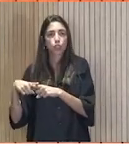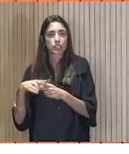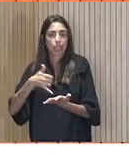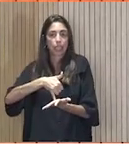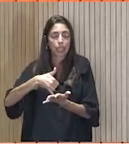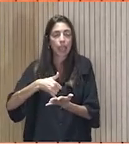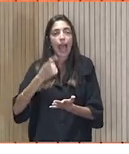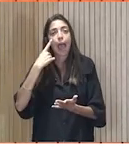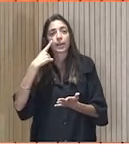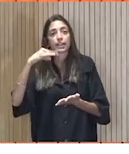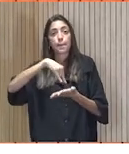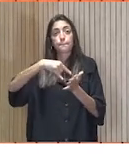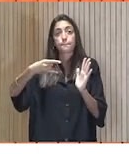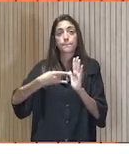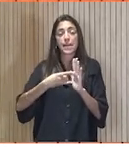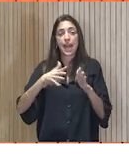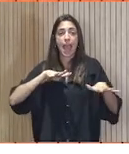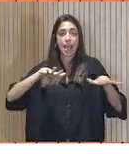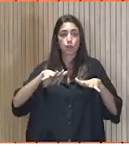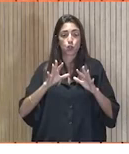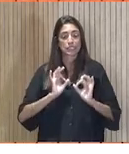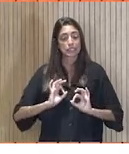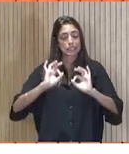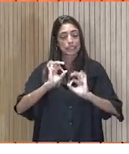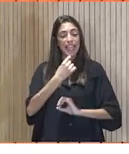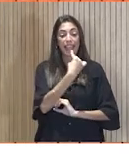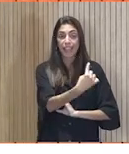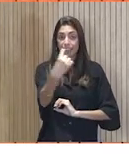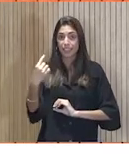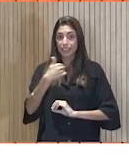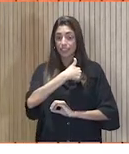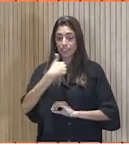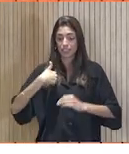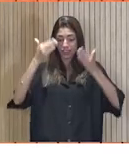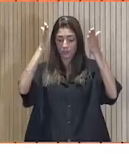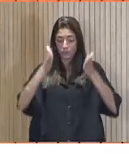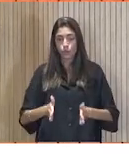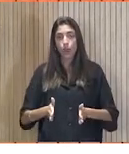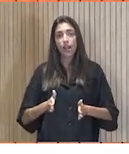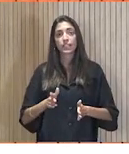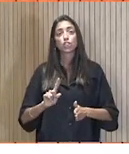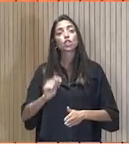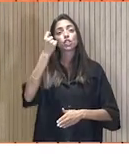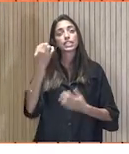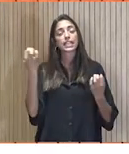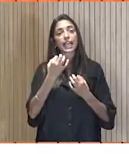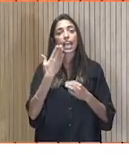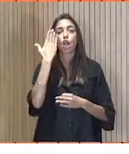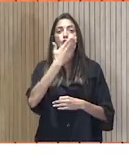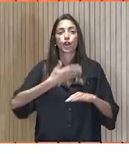concreto e individual y conseguir algo tan importante como que siga en el cole.